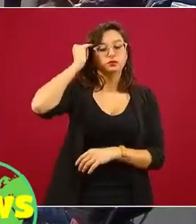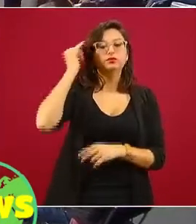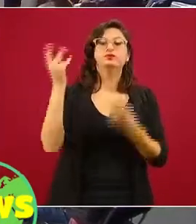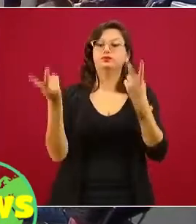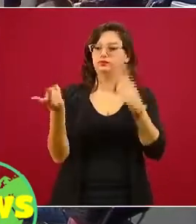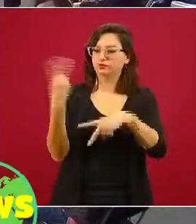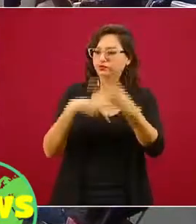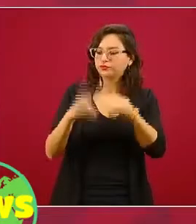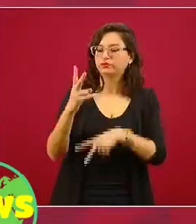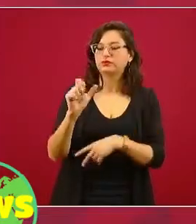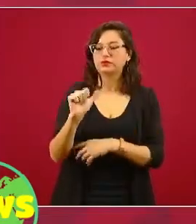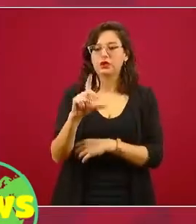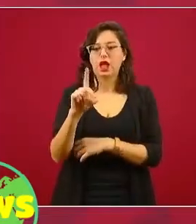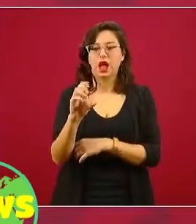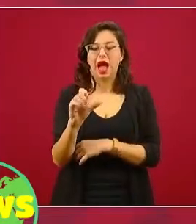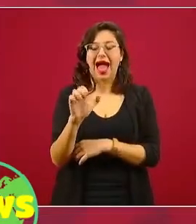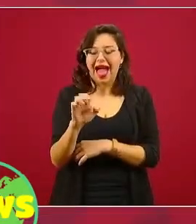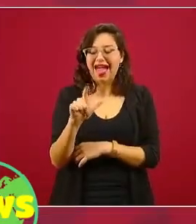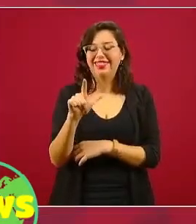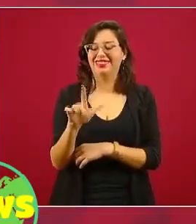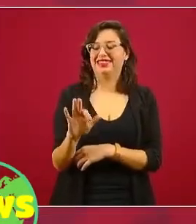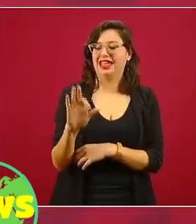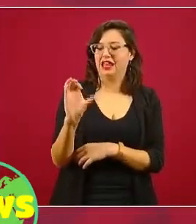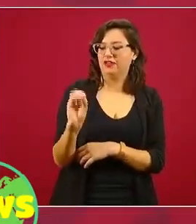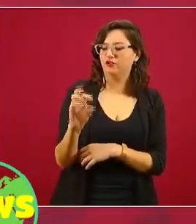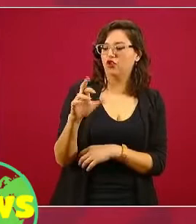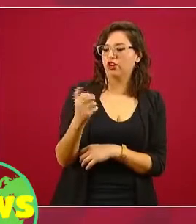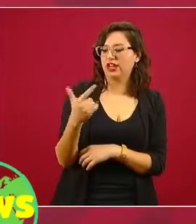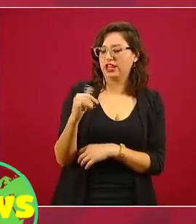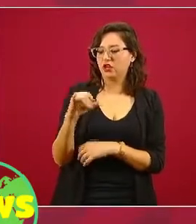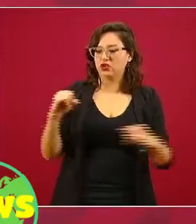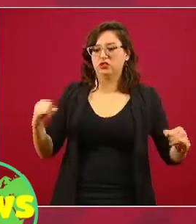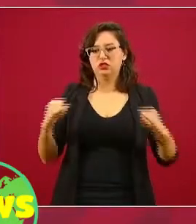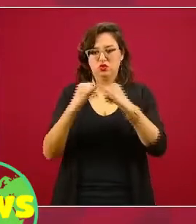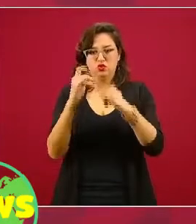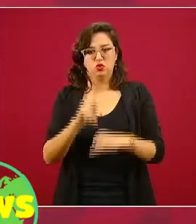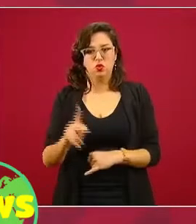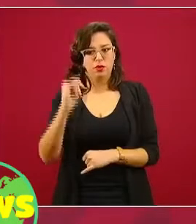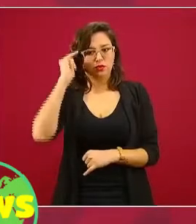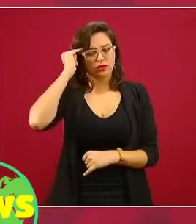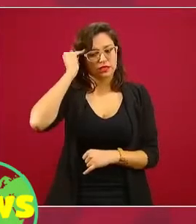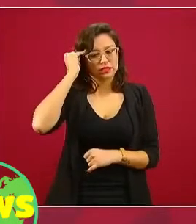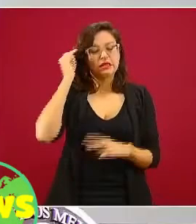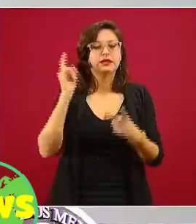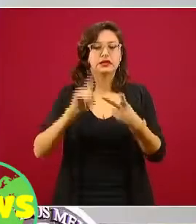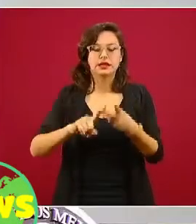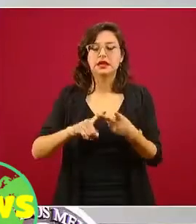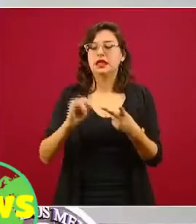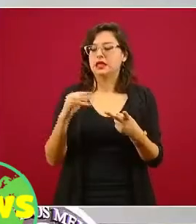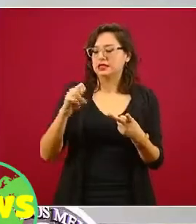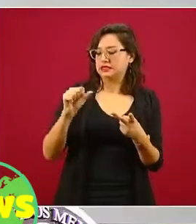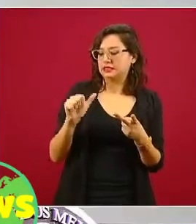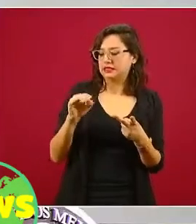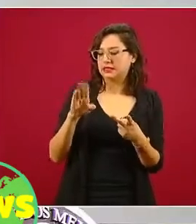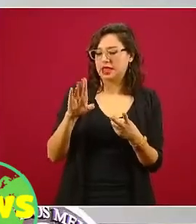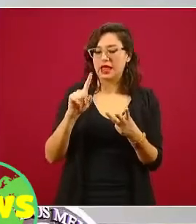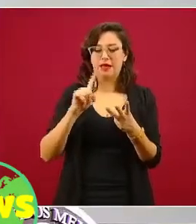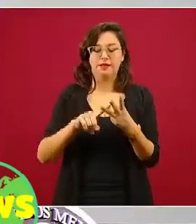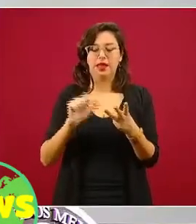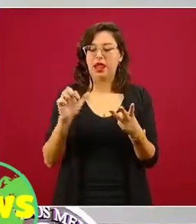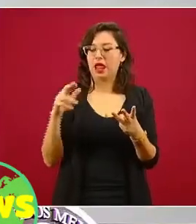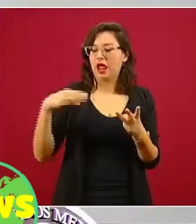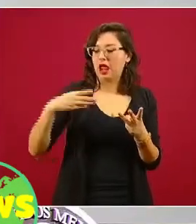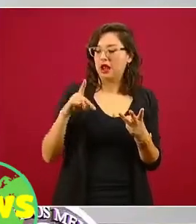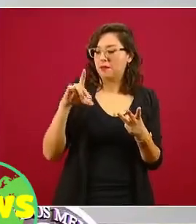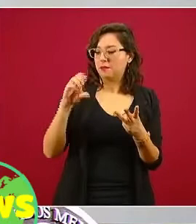Pueblos Indígenas, Adolfo Regino, nuestro compañero Juan Ferrer, director del Insabi, Armando Bartra, un